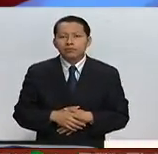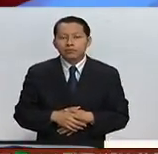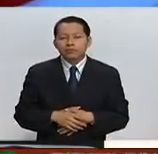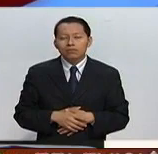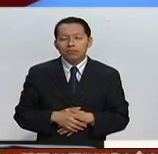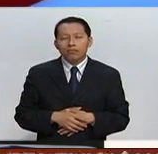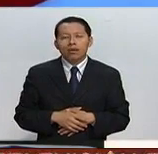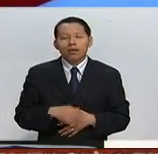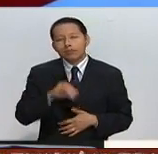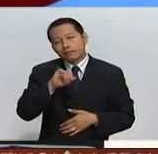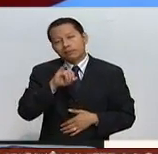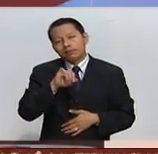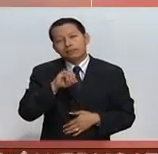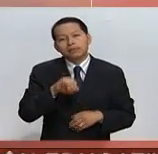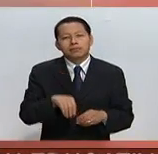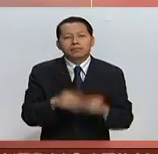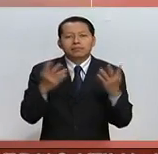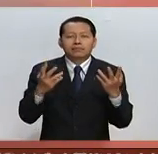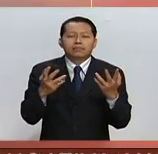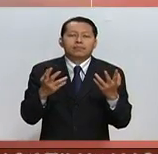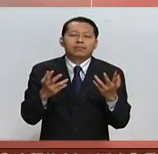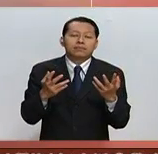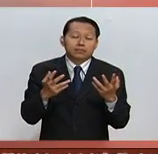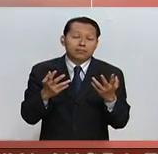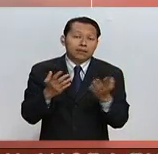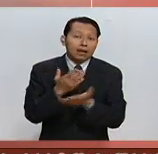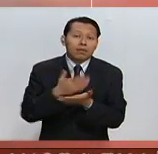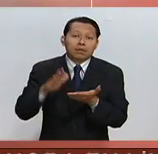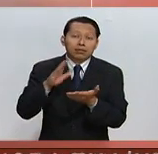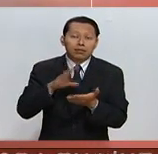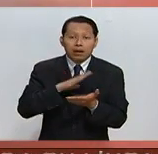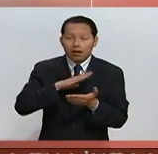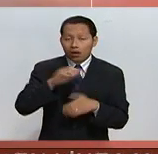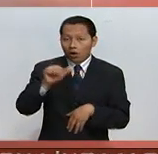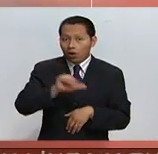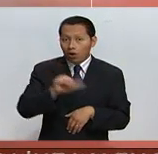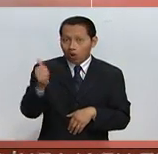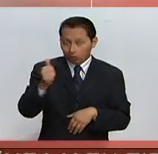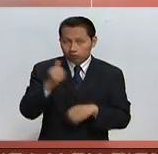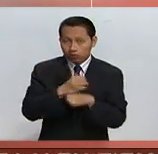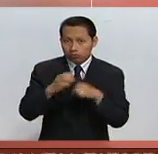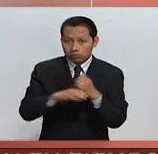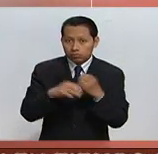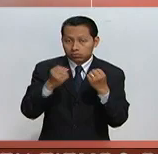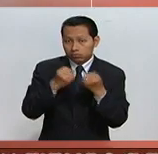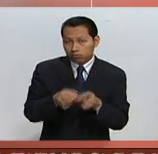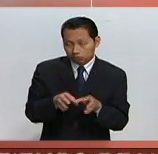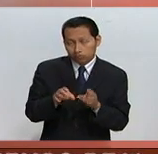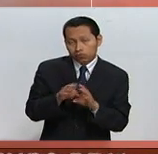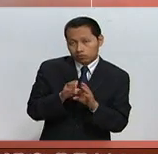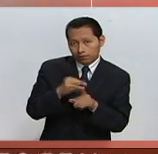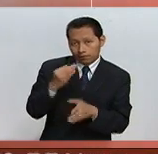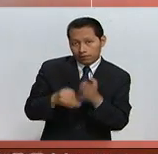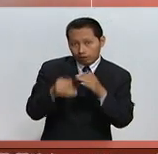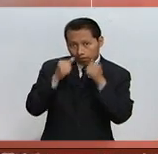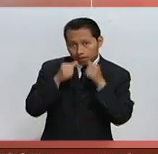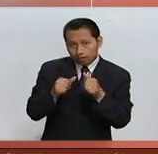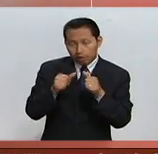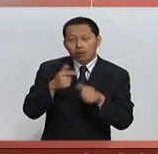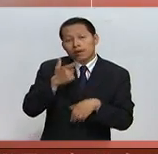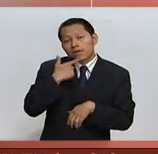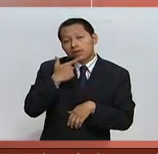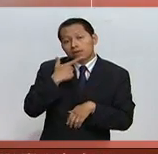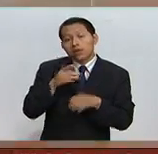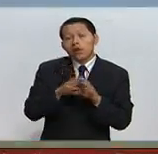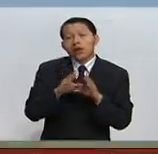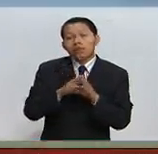Sí, por supuesto, además de eso, hay otros esquemas que hemos perdido de vista, los británicos